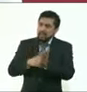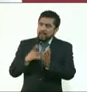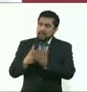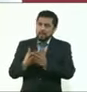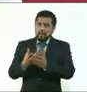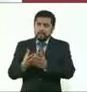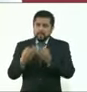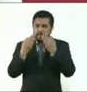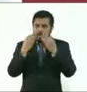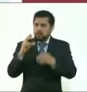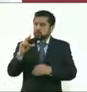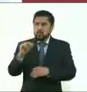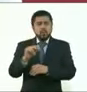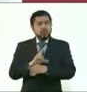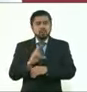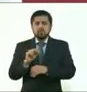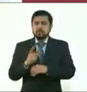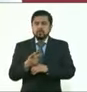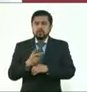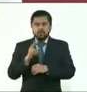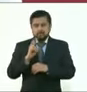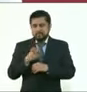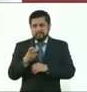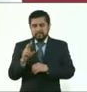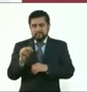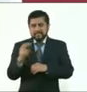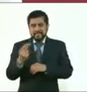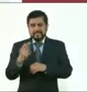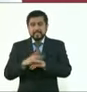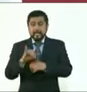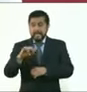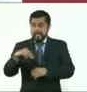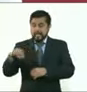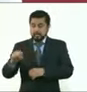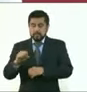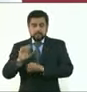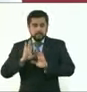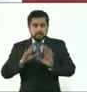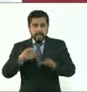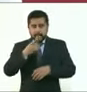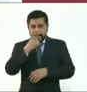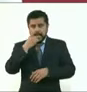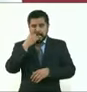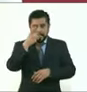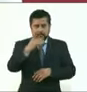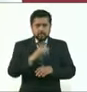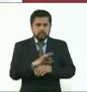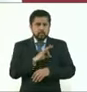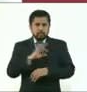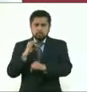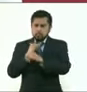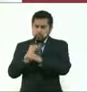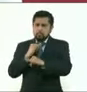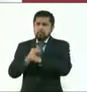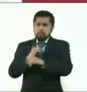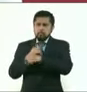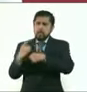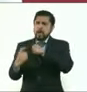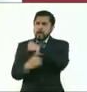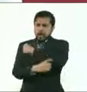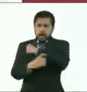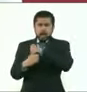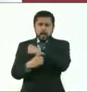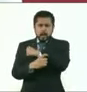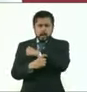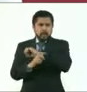Y el IMSS ya lo informó, de manera electrónica se puede hacer una incapacidad en caso de tener síntomas,